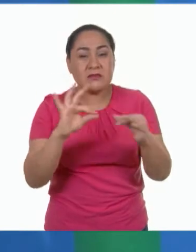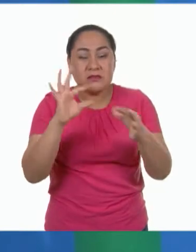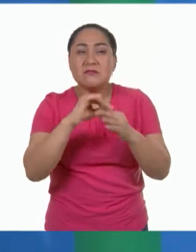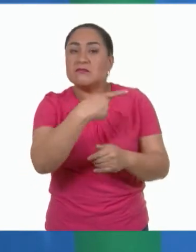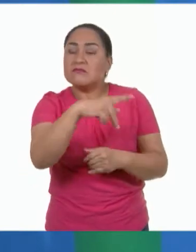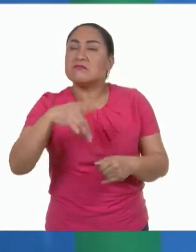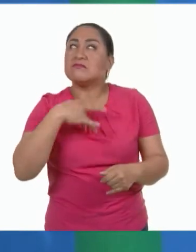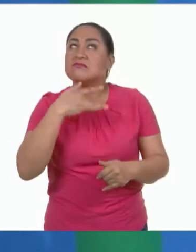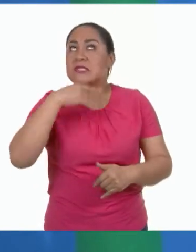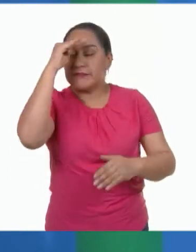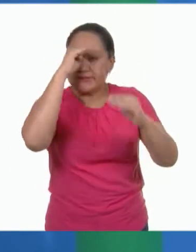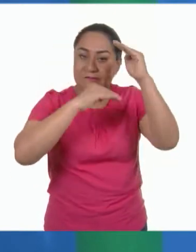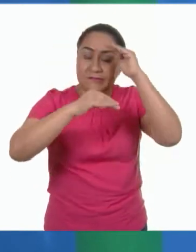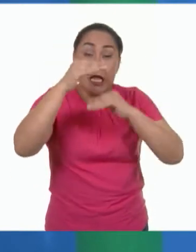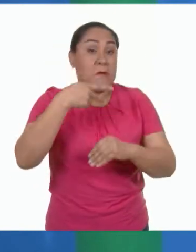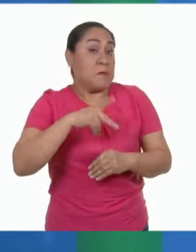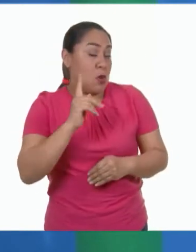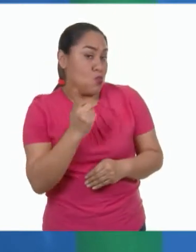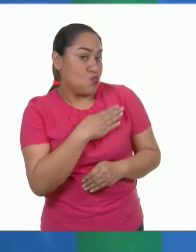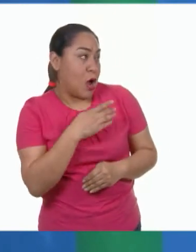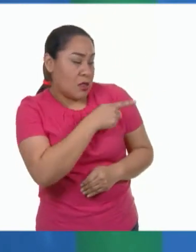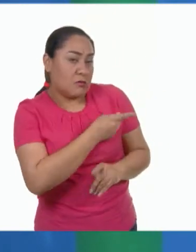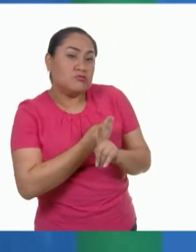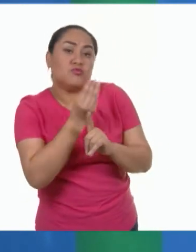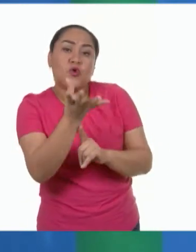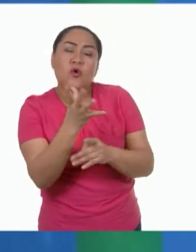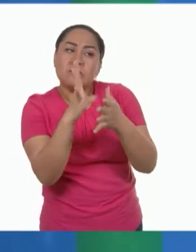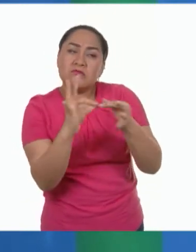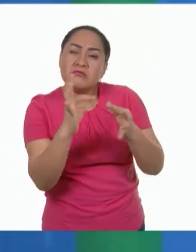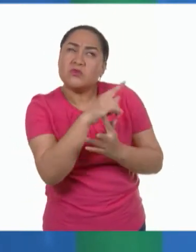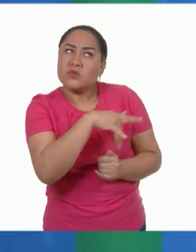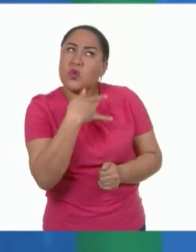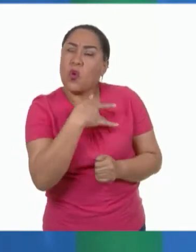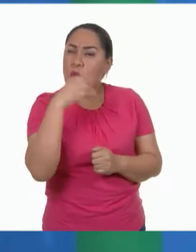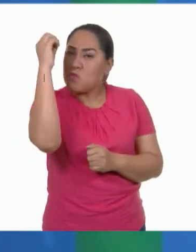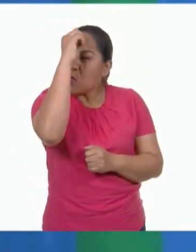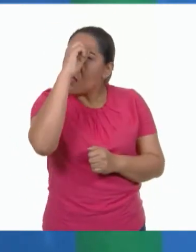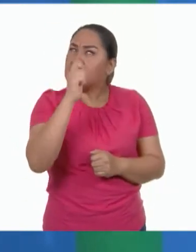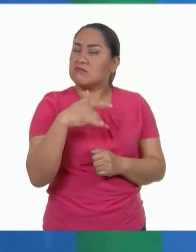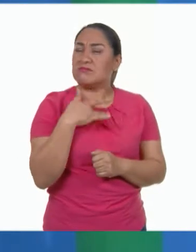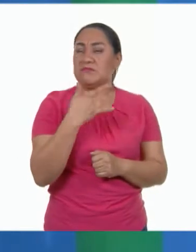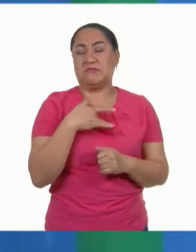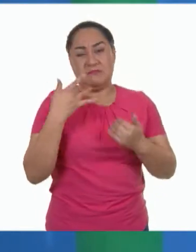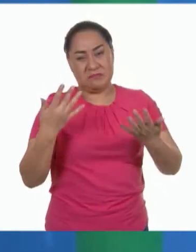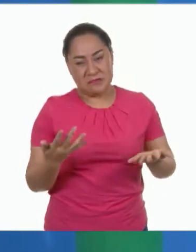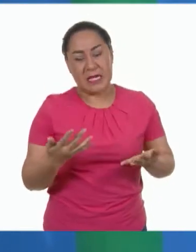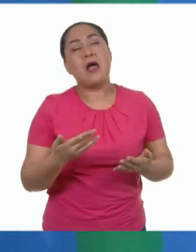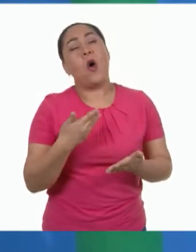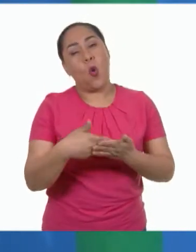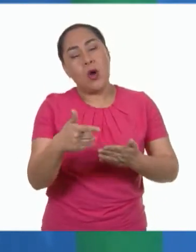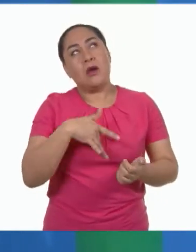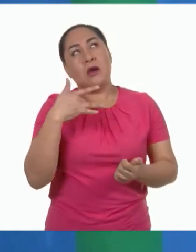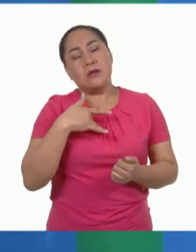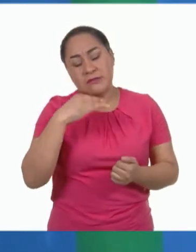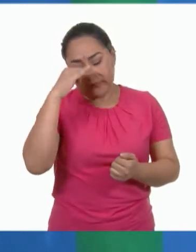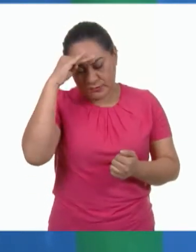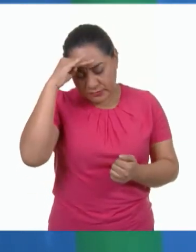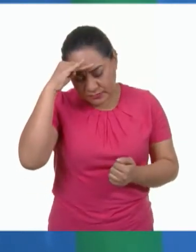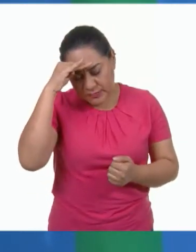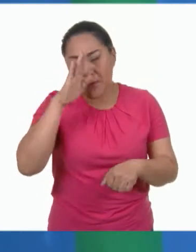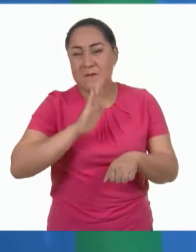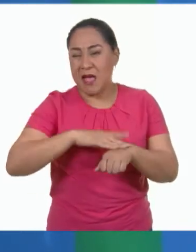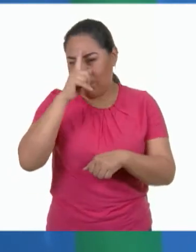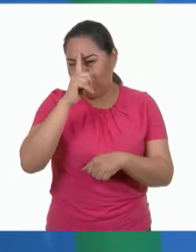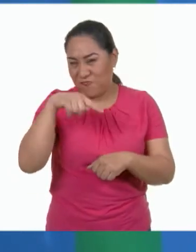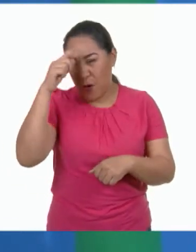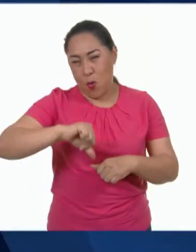embargo, es bueno que nos compartas María lo que piensas y sientes al respecto. Para facilitar nuestra reflexión sobre el tema en la clase